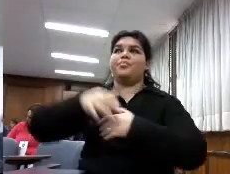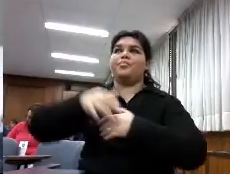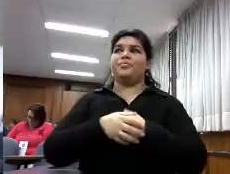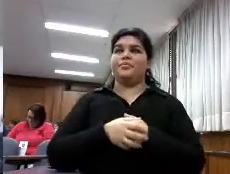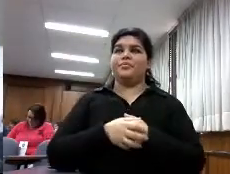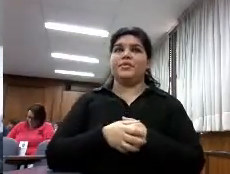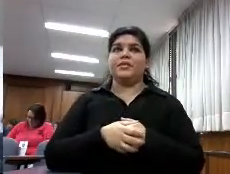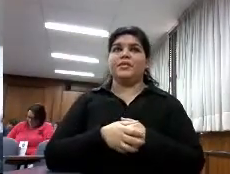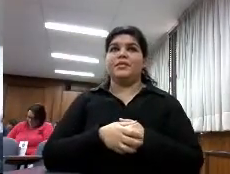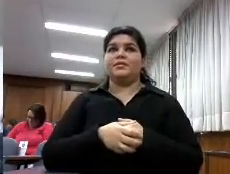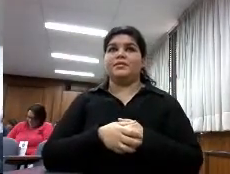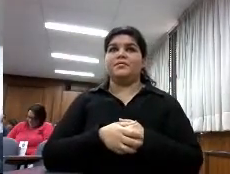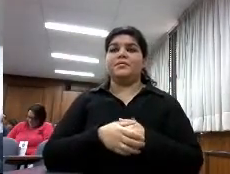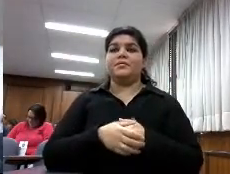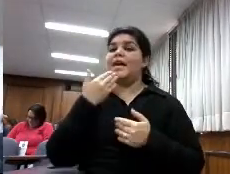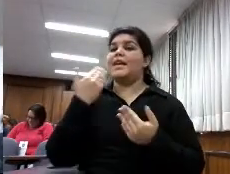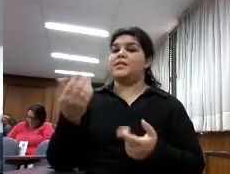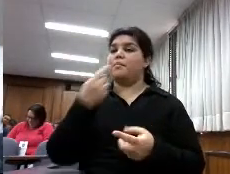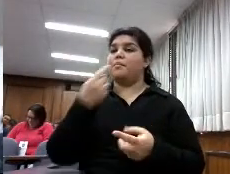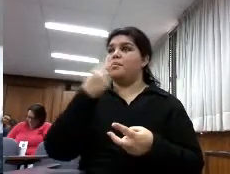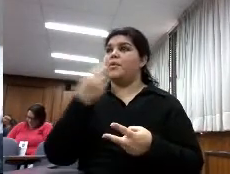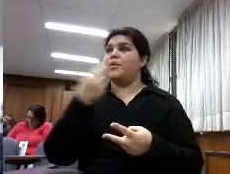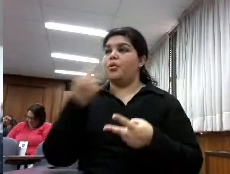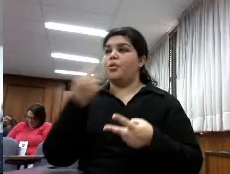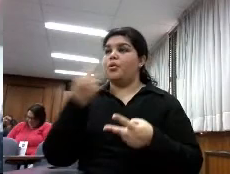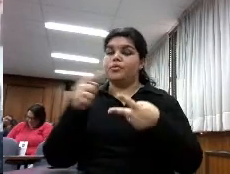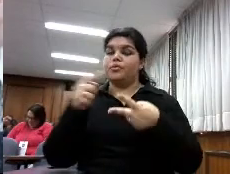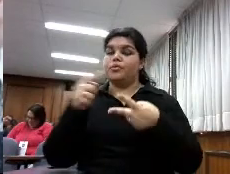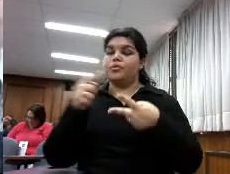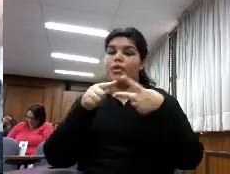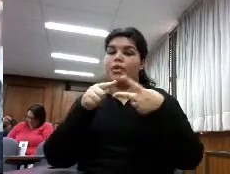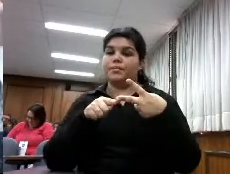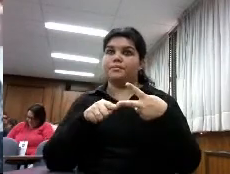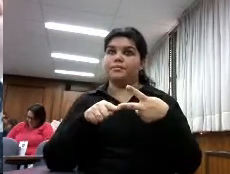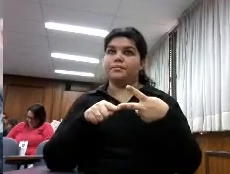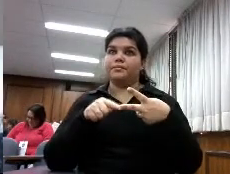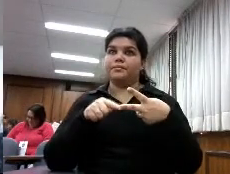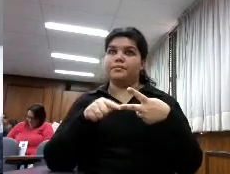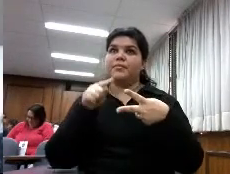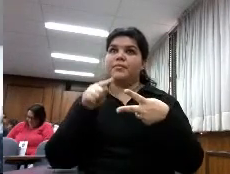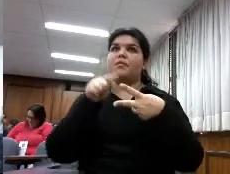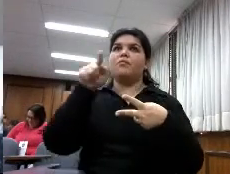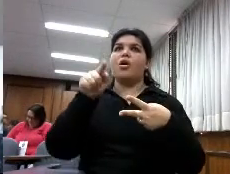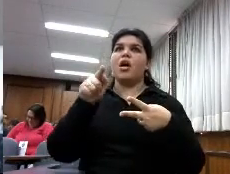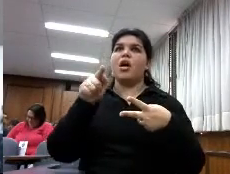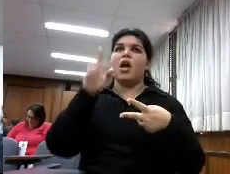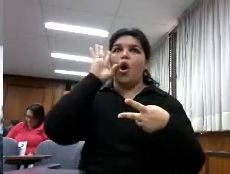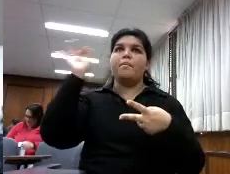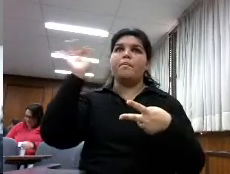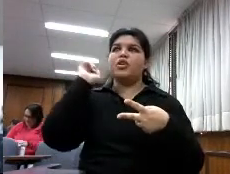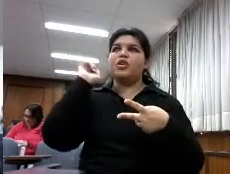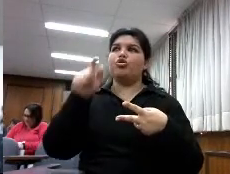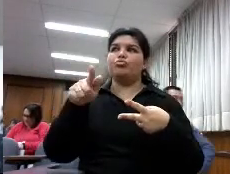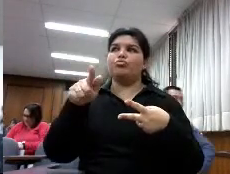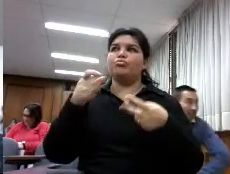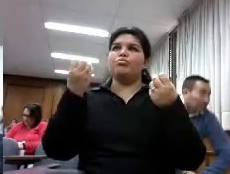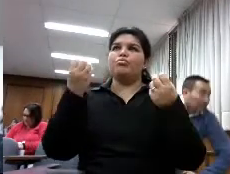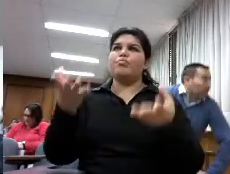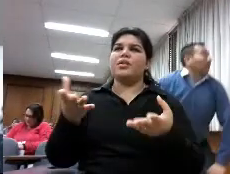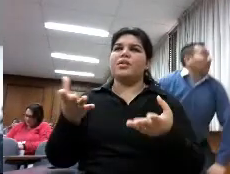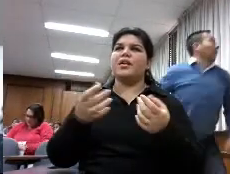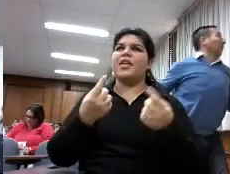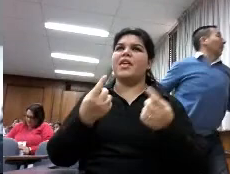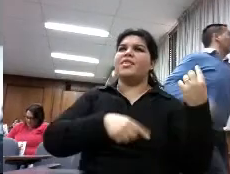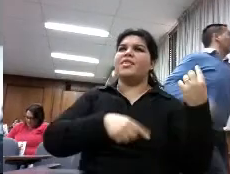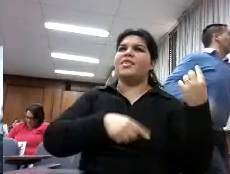Julio muchas gracias dos preguntas una tendrás tú alguna hipótesis de por qué existe esta discrepancia entre